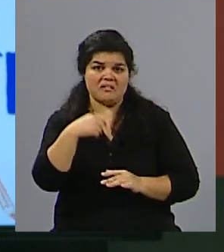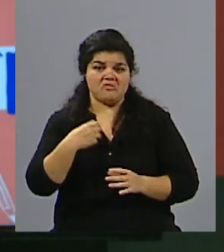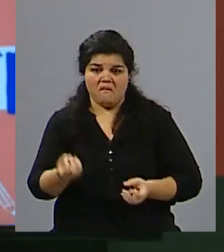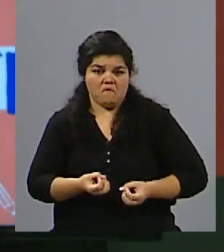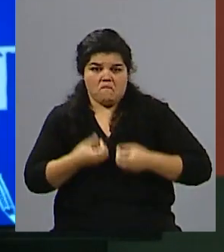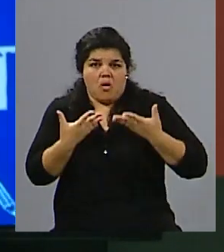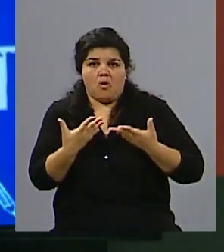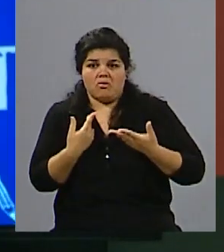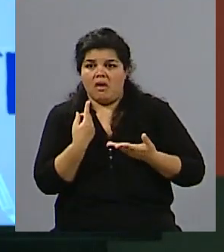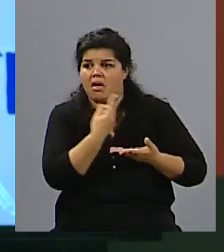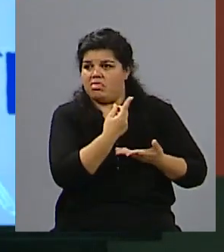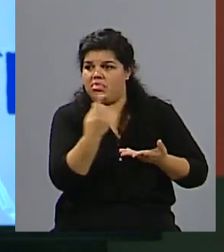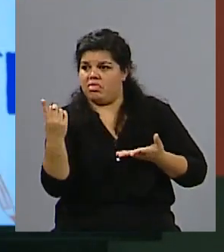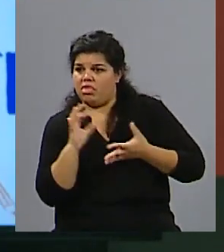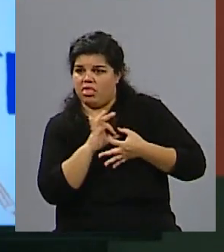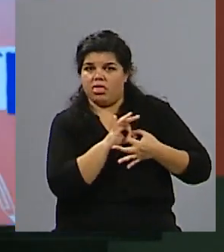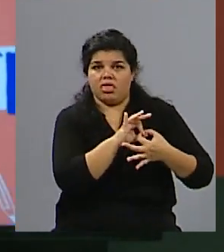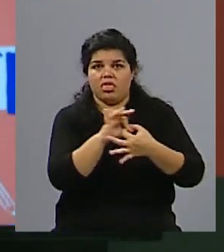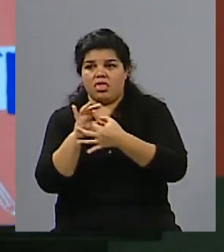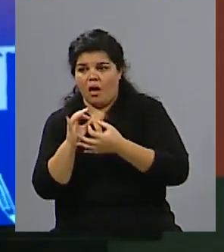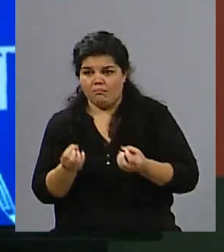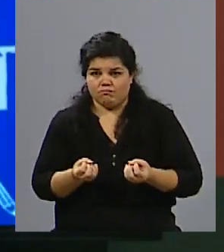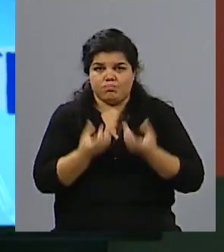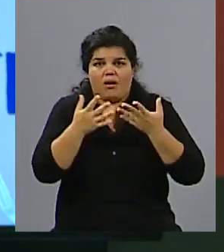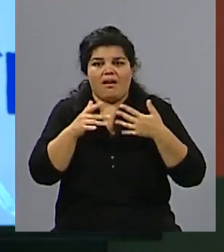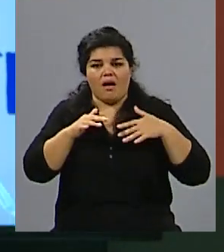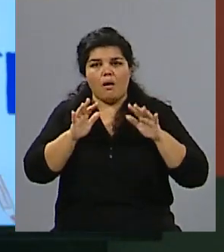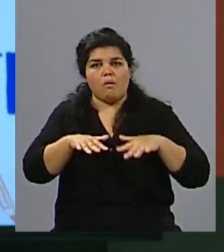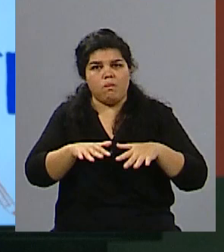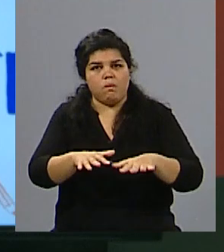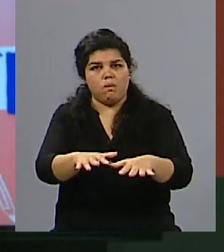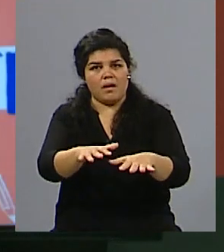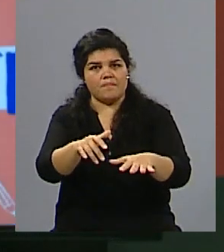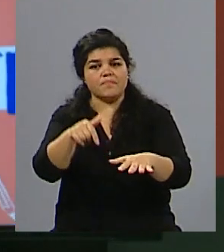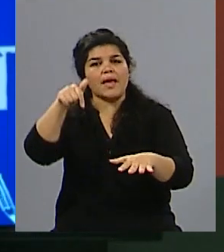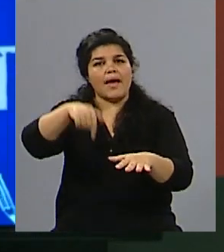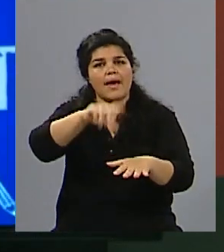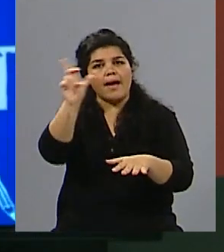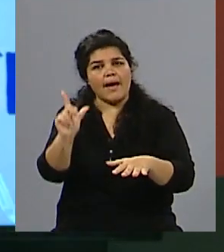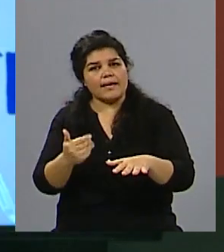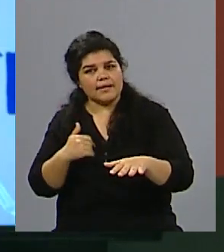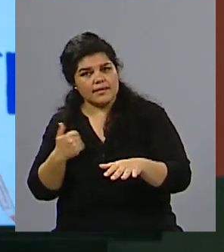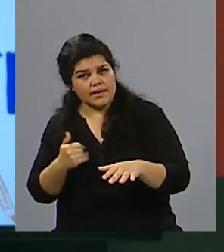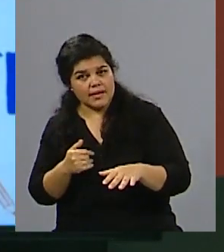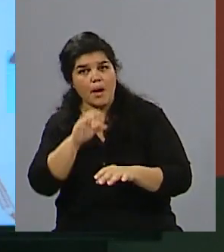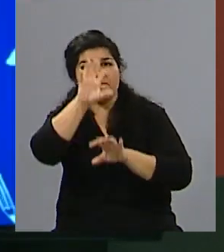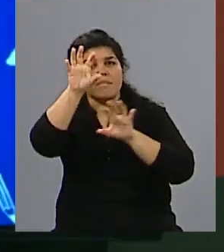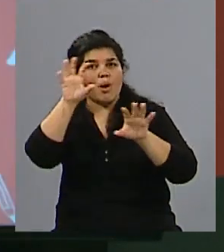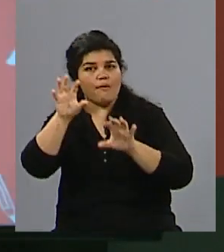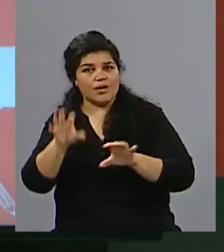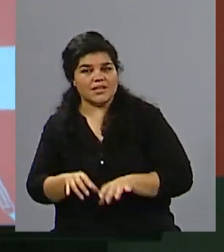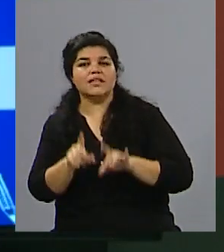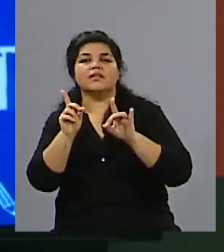que cada año suma mayor gente en la calle para ese día y no solo acá en la Argentina y en las provincias, sino a nivel